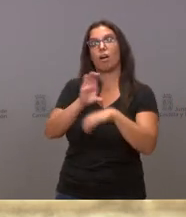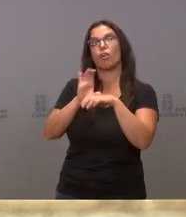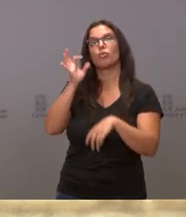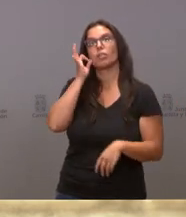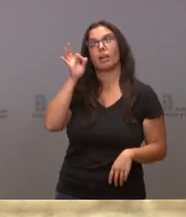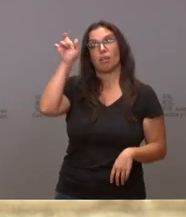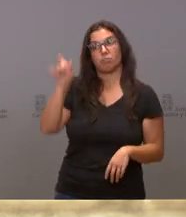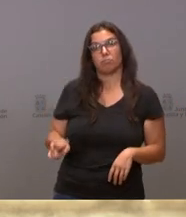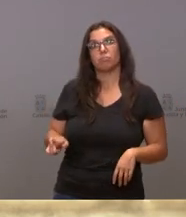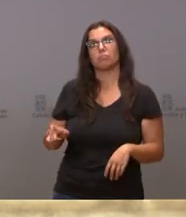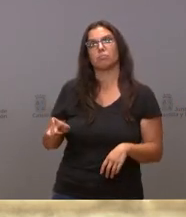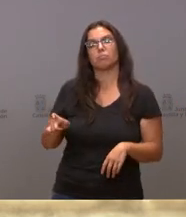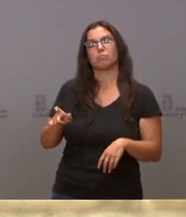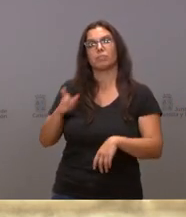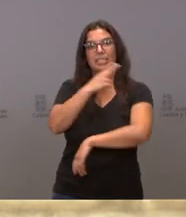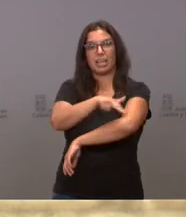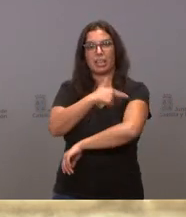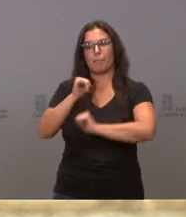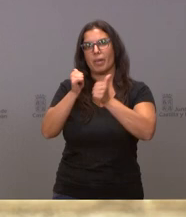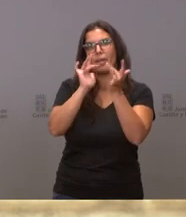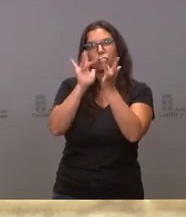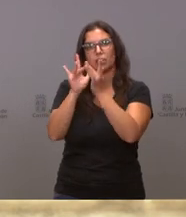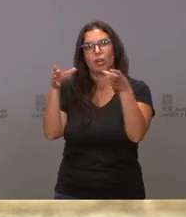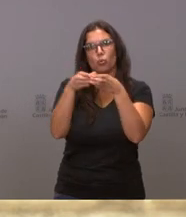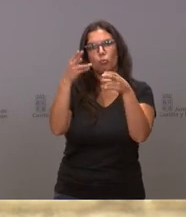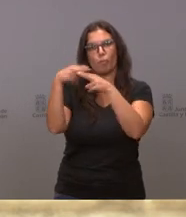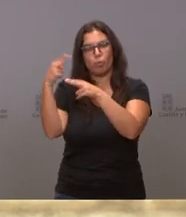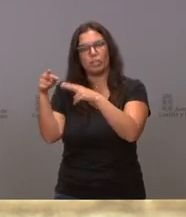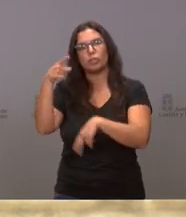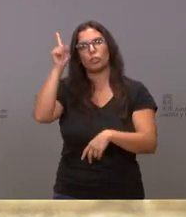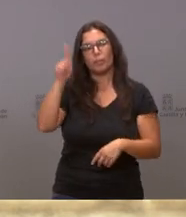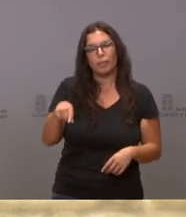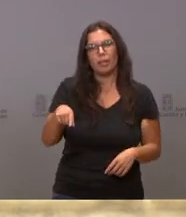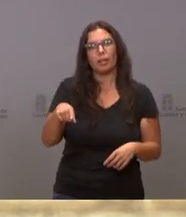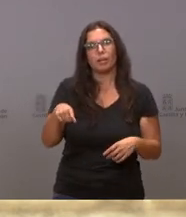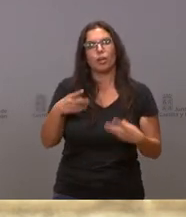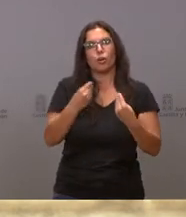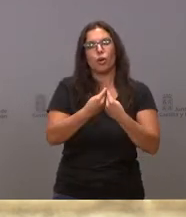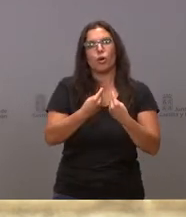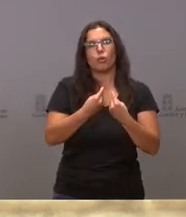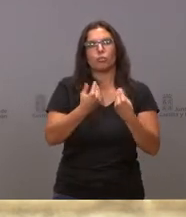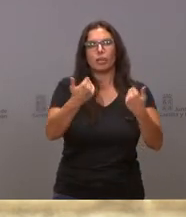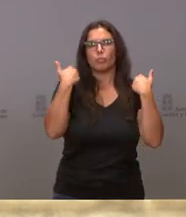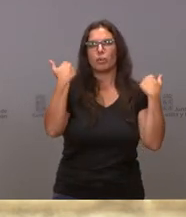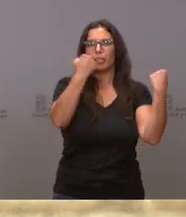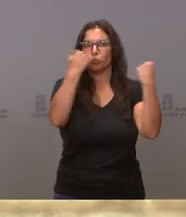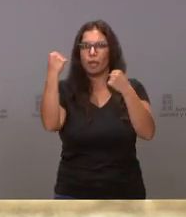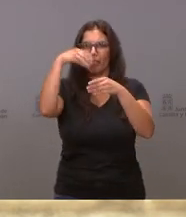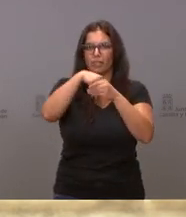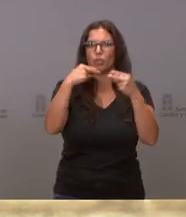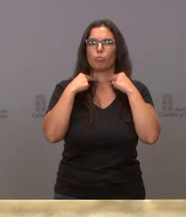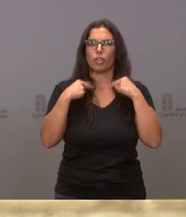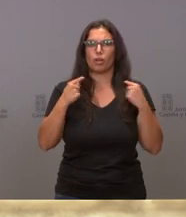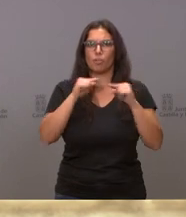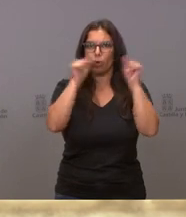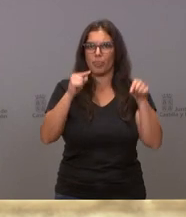a iniciar con fuerzas políticas y con también responsables institucionales de las diputaciones provinciales